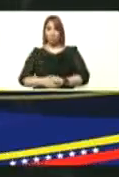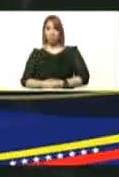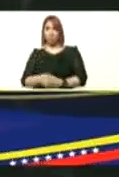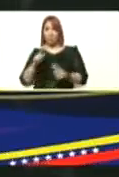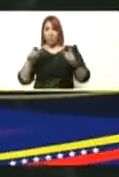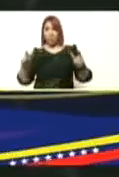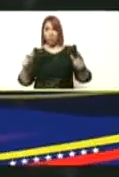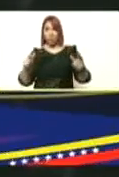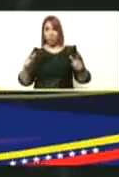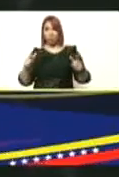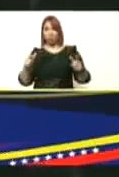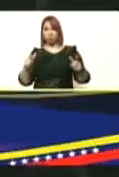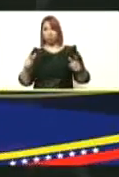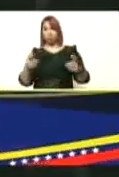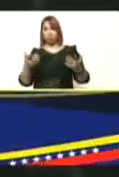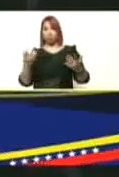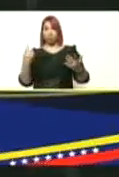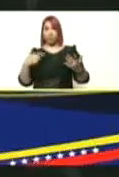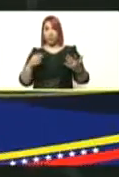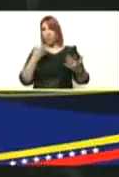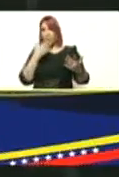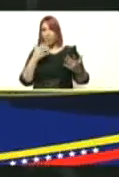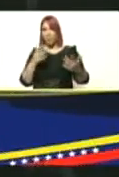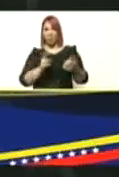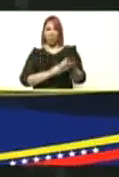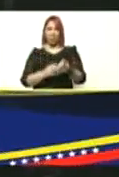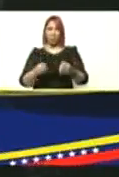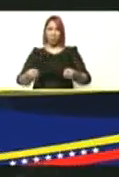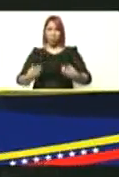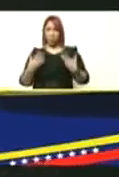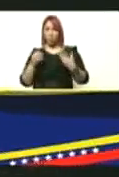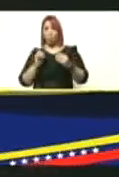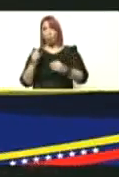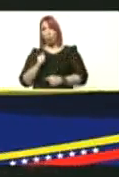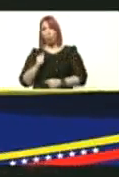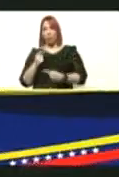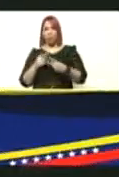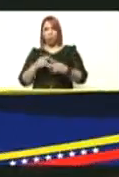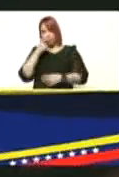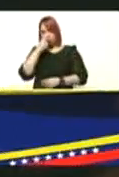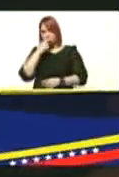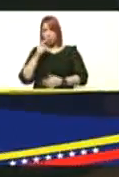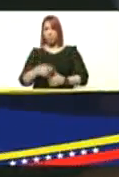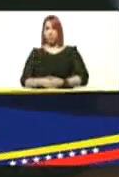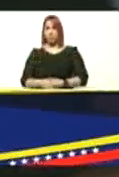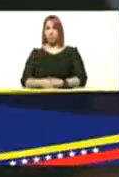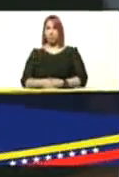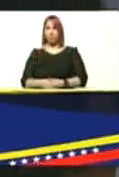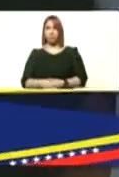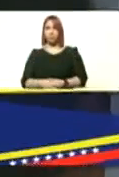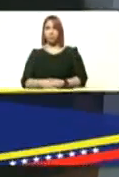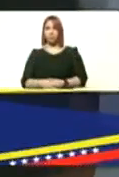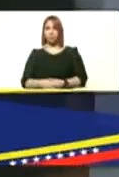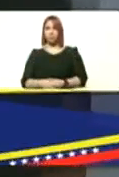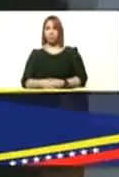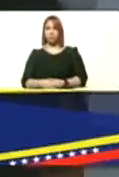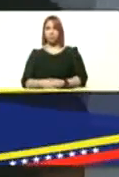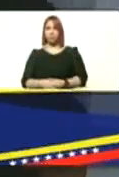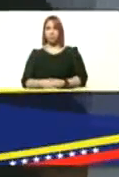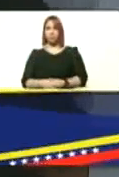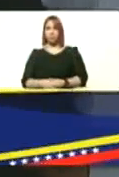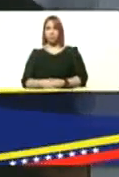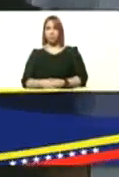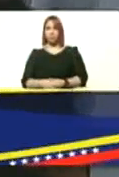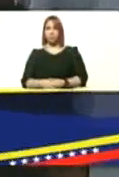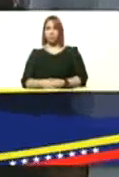aquellas personas que de repente tenían un cuadro alérgico o cualquier cosa de esta de la gripe y eso que también por ahí anda dando y también